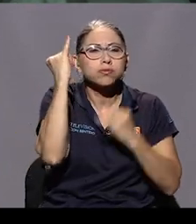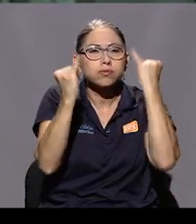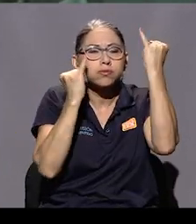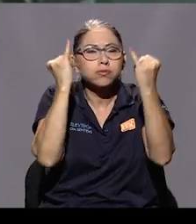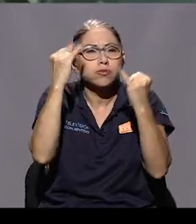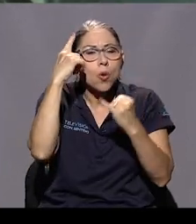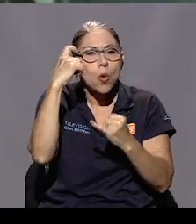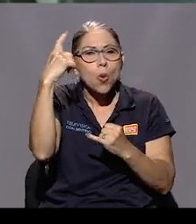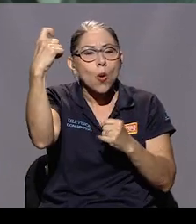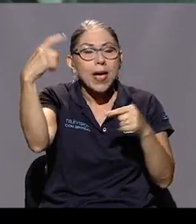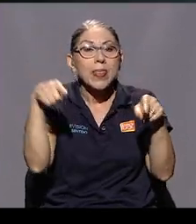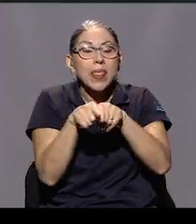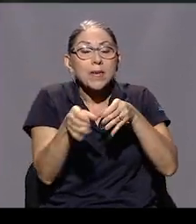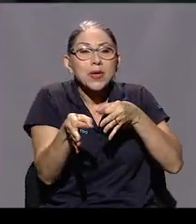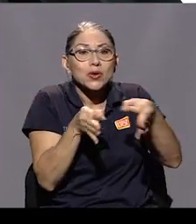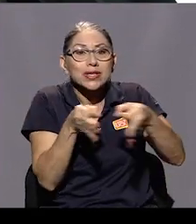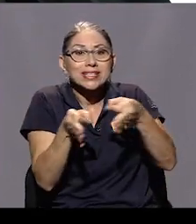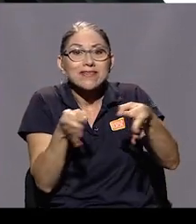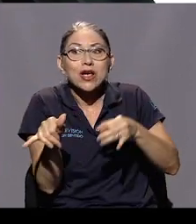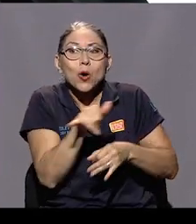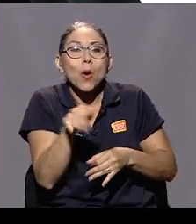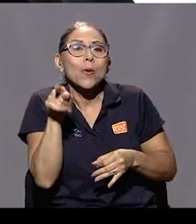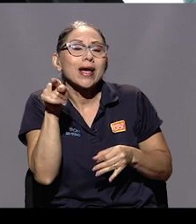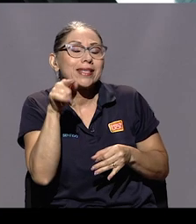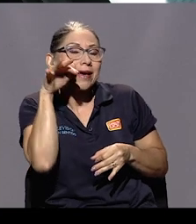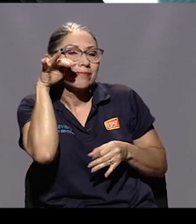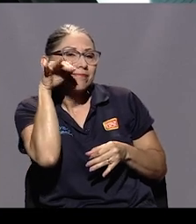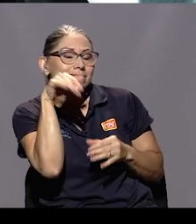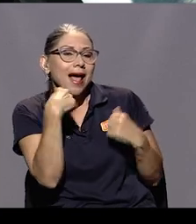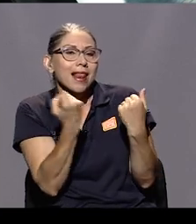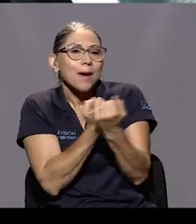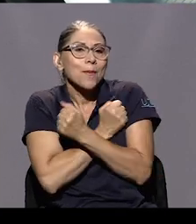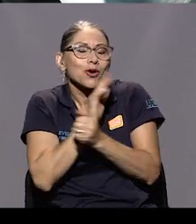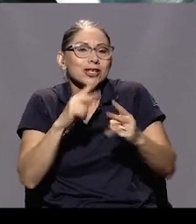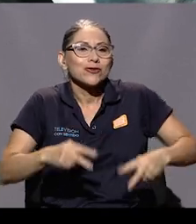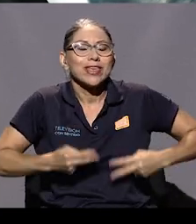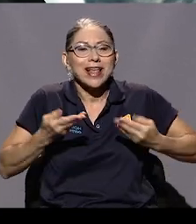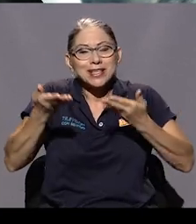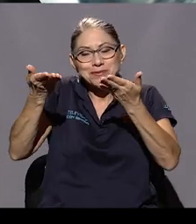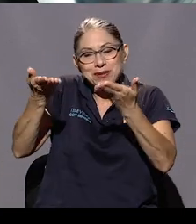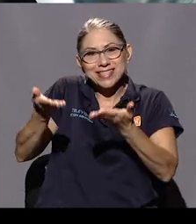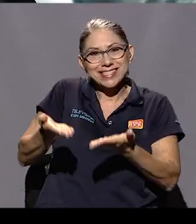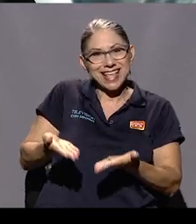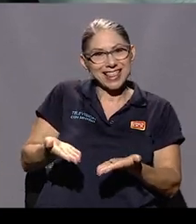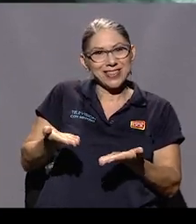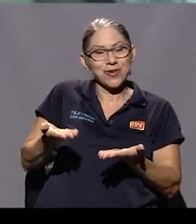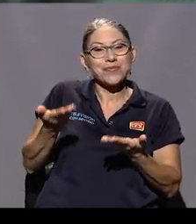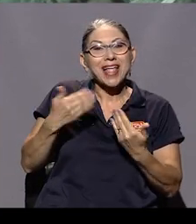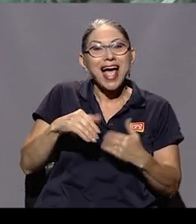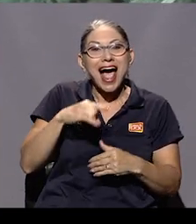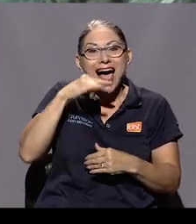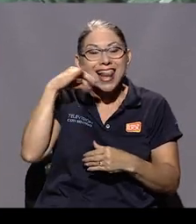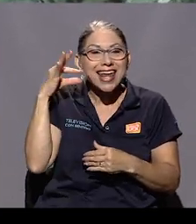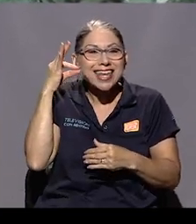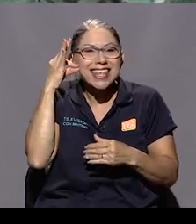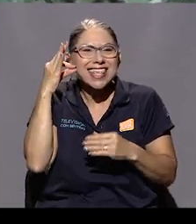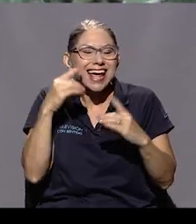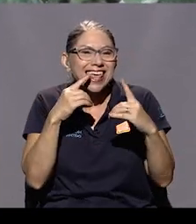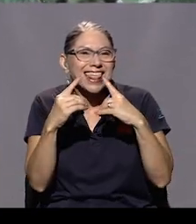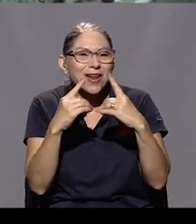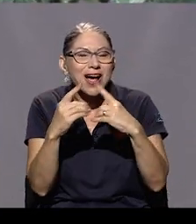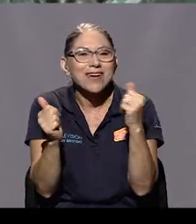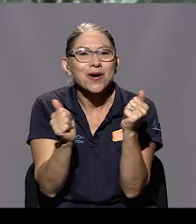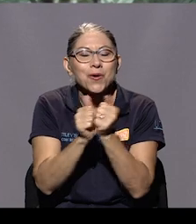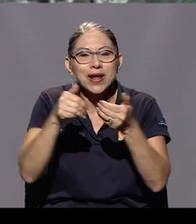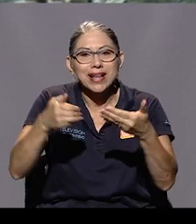ideales y también nos describe cómo cortejó al amor de su vida. Les presento a la niña que dialogaba